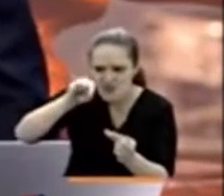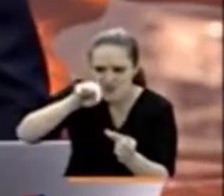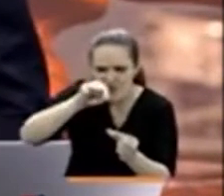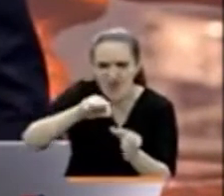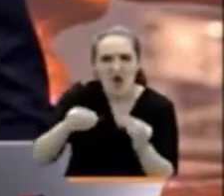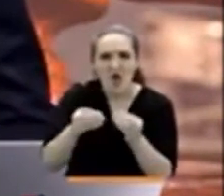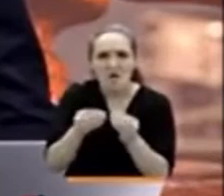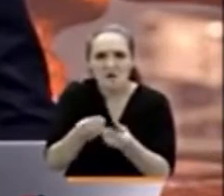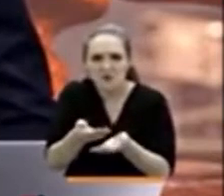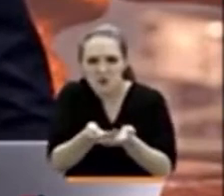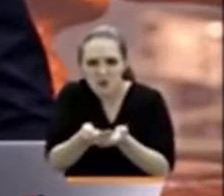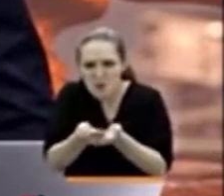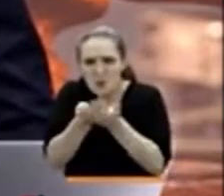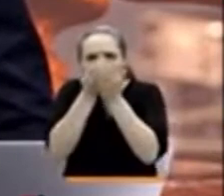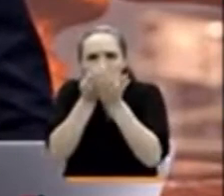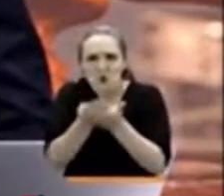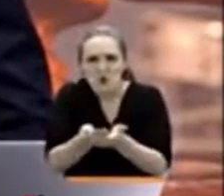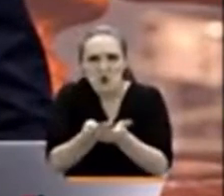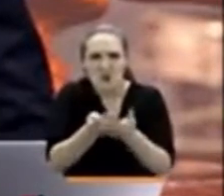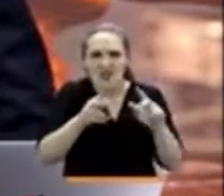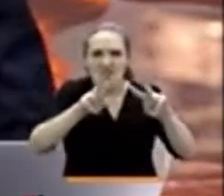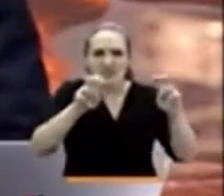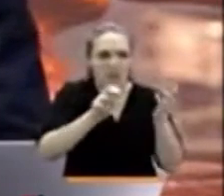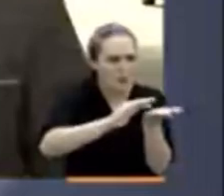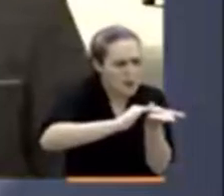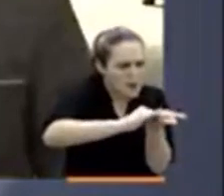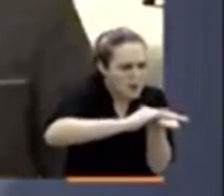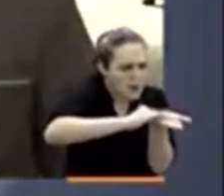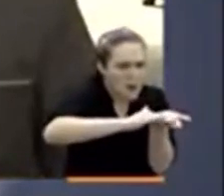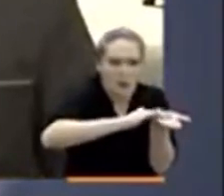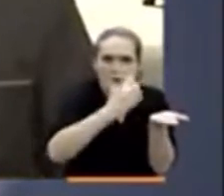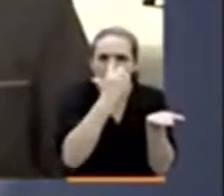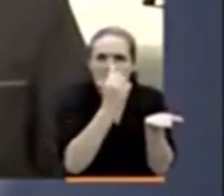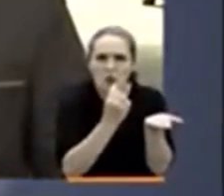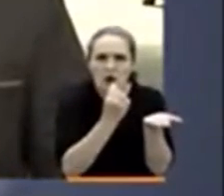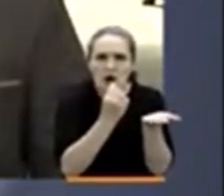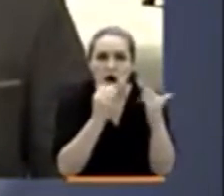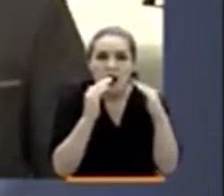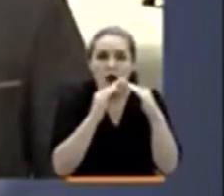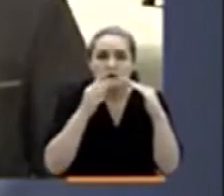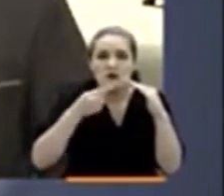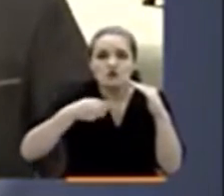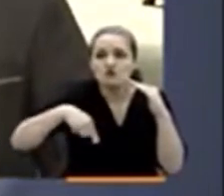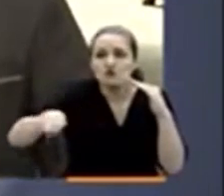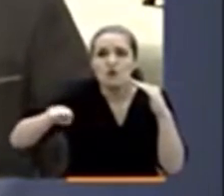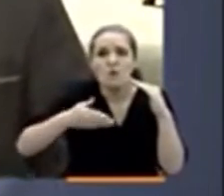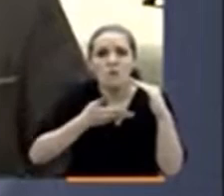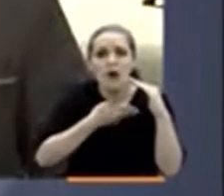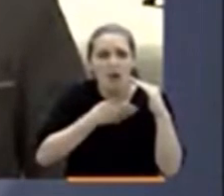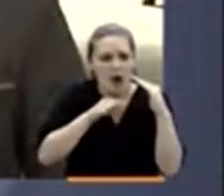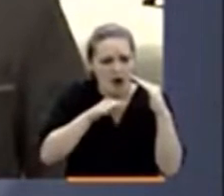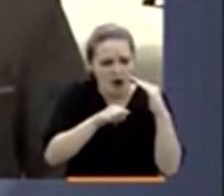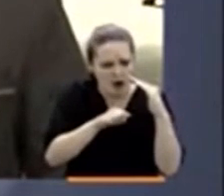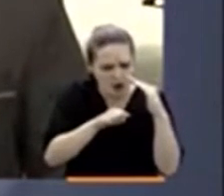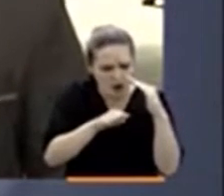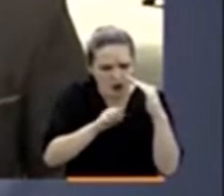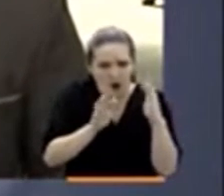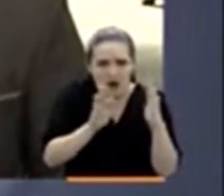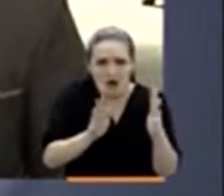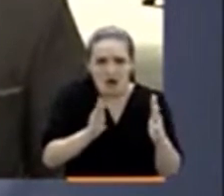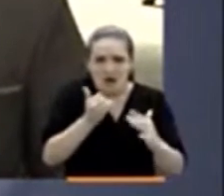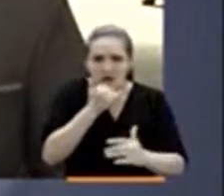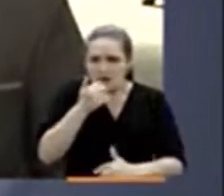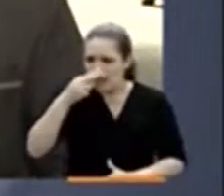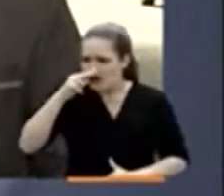y libros de brujería en la casa de la mamá. Ismabel Tobón, ¿qué tal? Muy buenas tardes. ¿Qué dicen las autoridades sobre el paradero del menor?